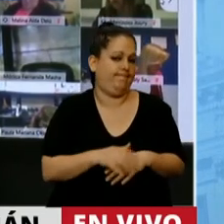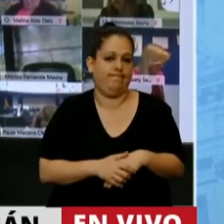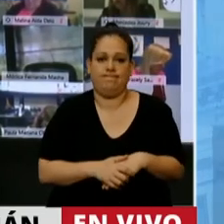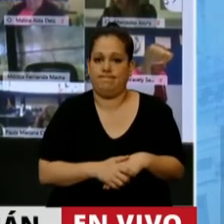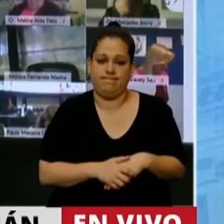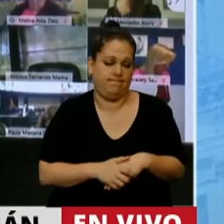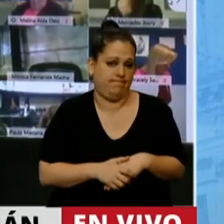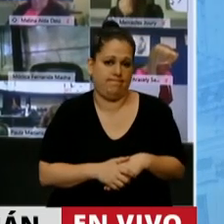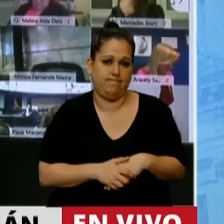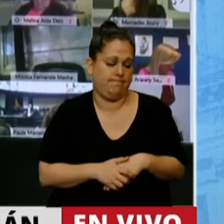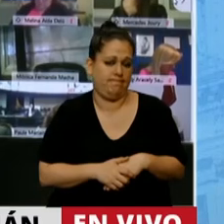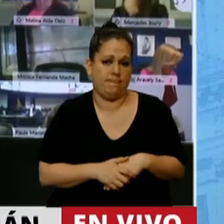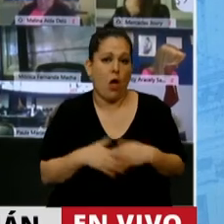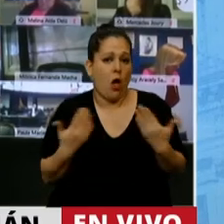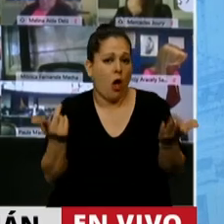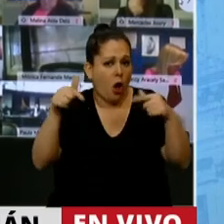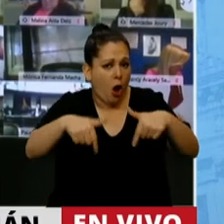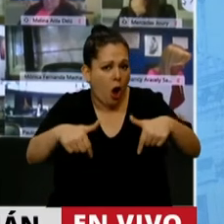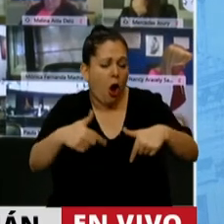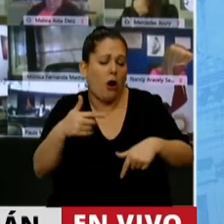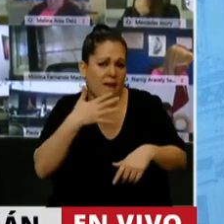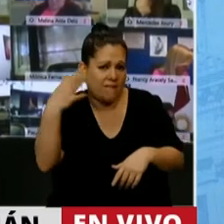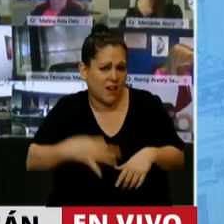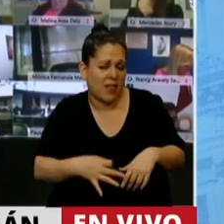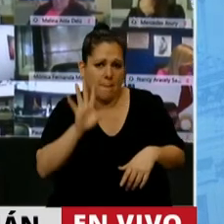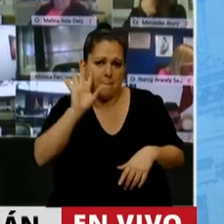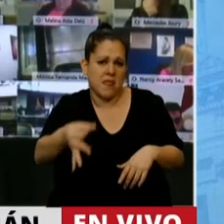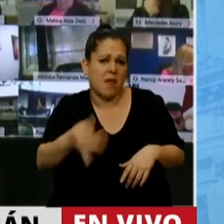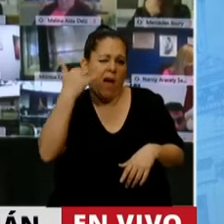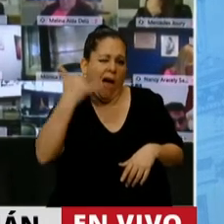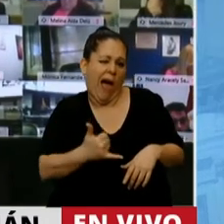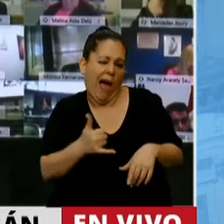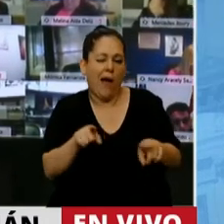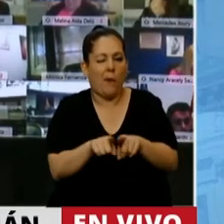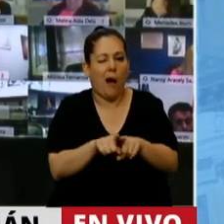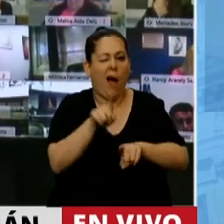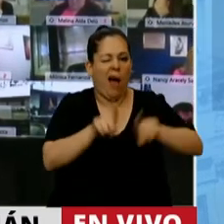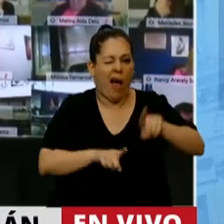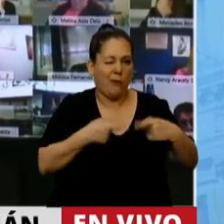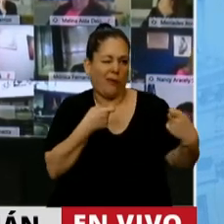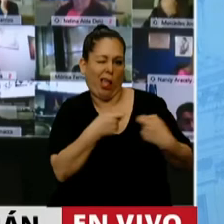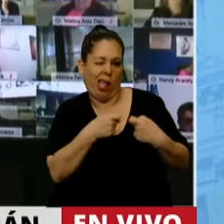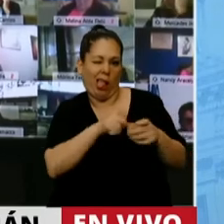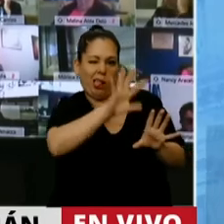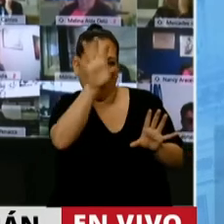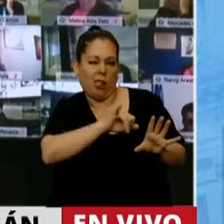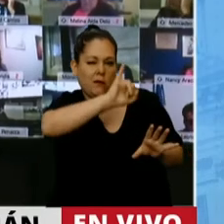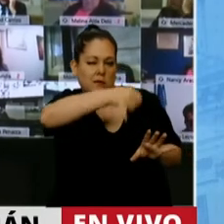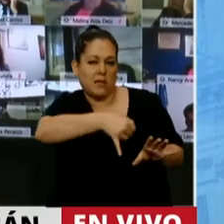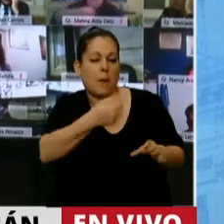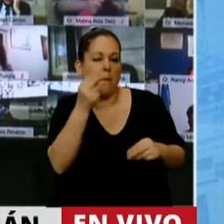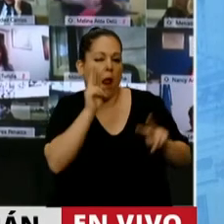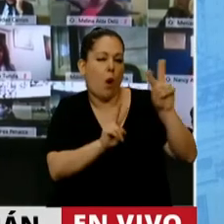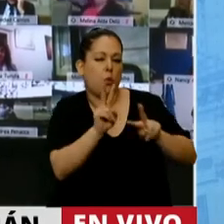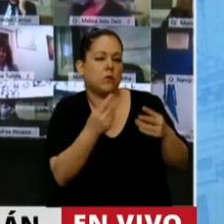Hoy creo que, lamentablemente, hay un trato discrecional, totalmente discrecional, en la búsqueda de